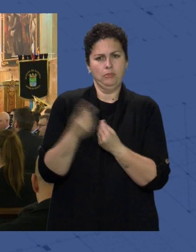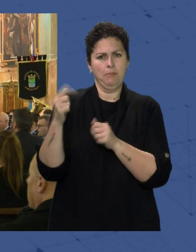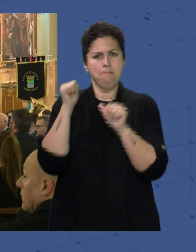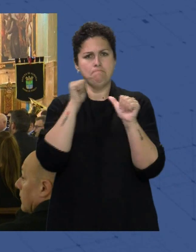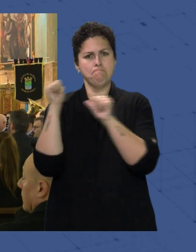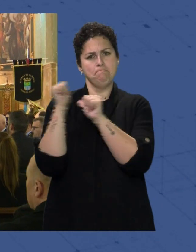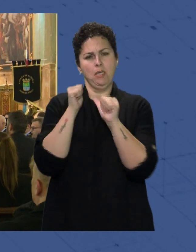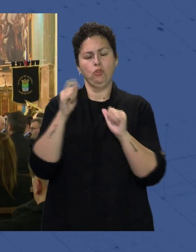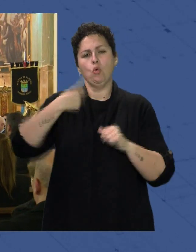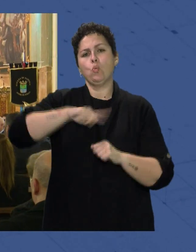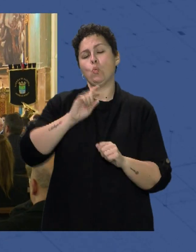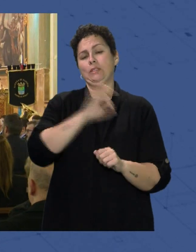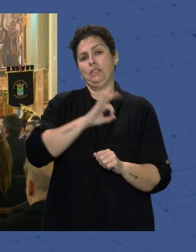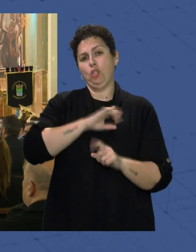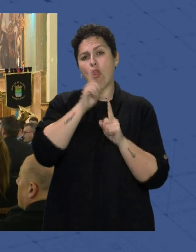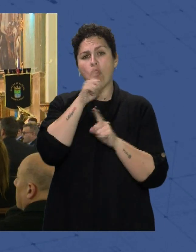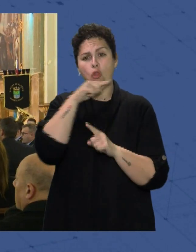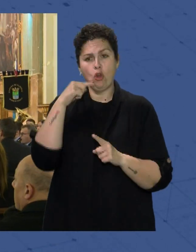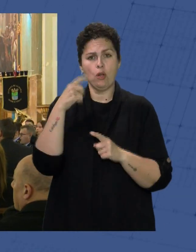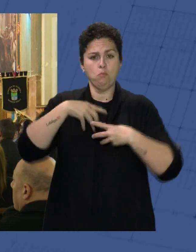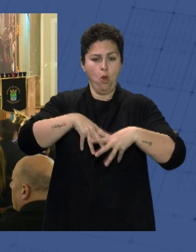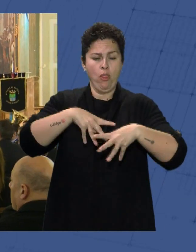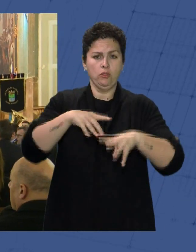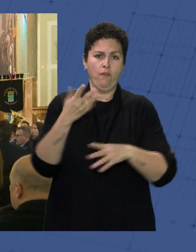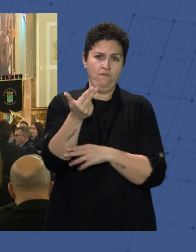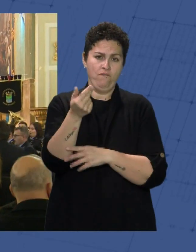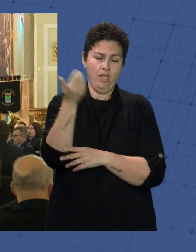Nuestra Señora de los Dolores Procesionando el próximo Viernes Santo